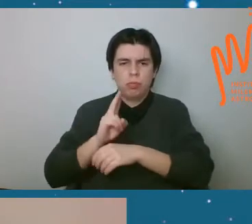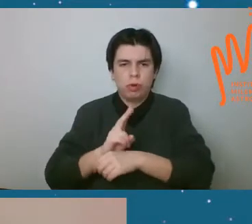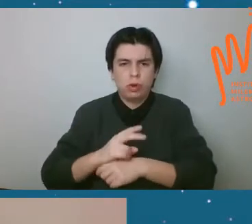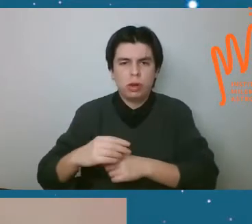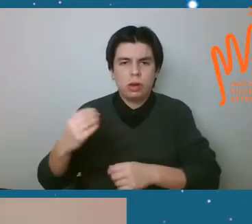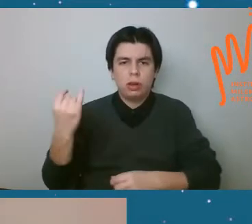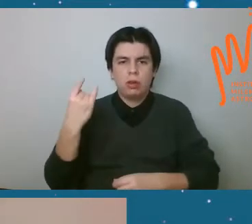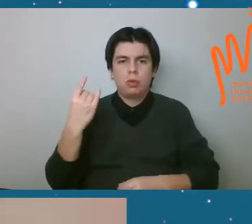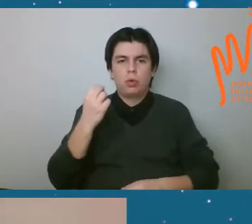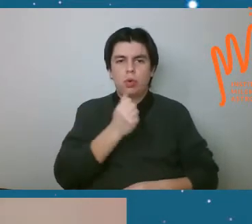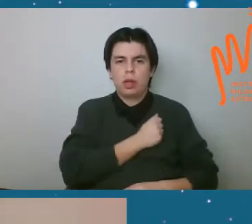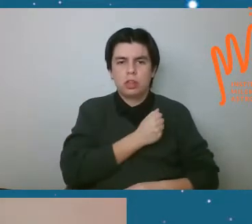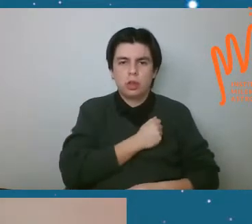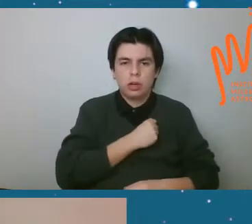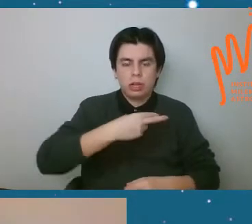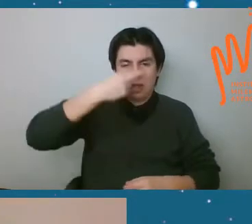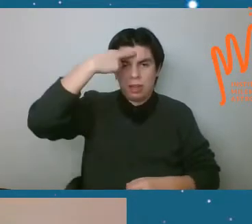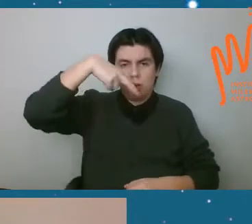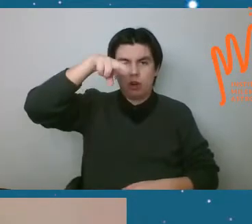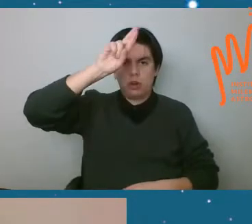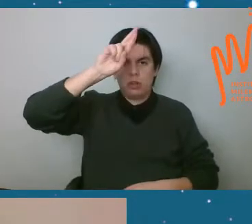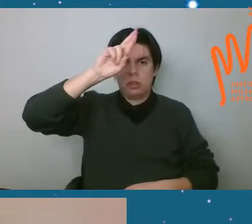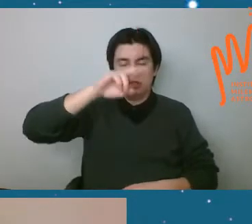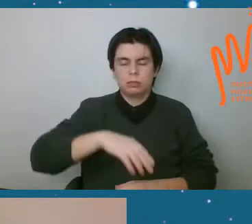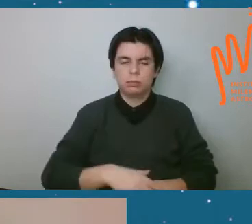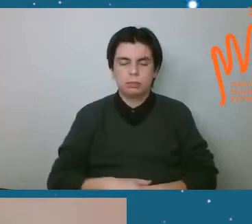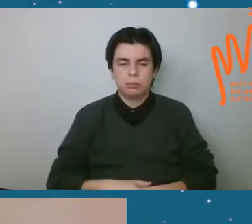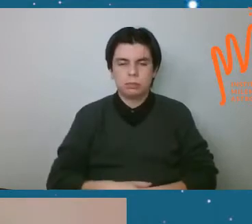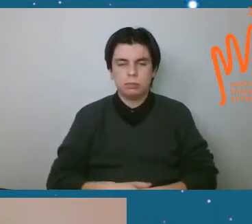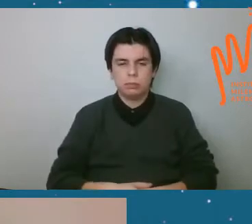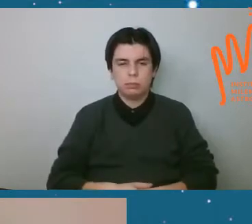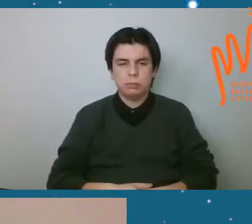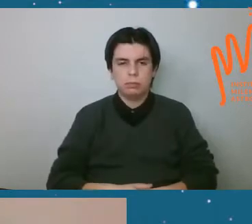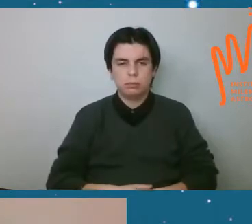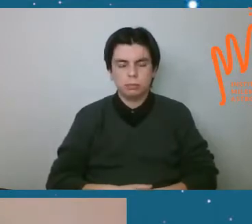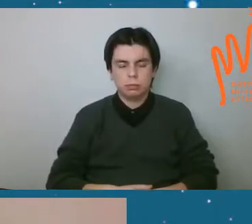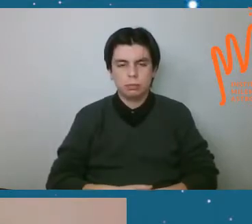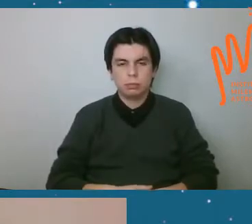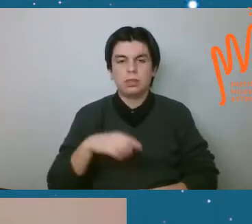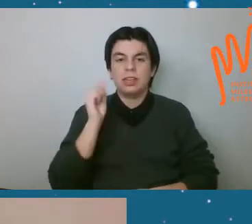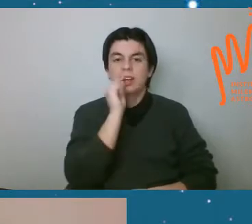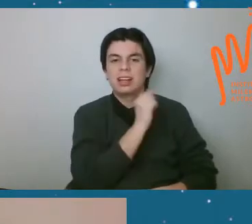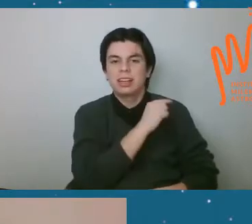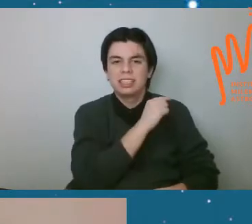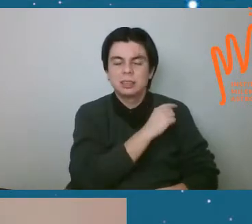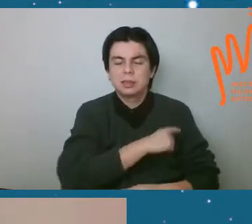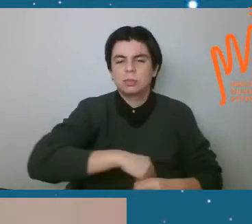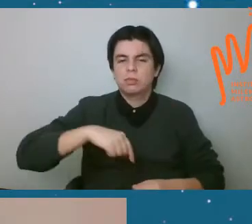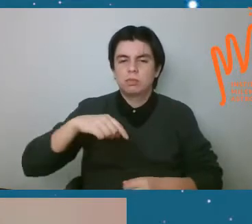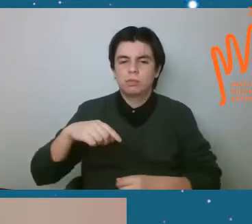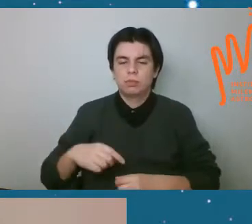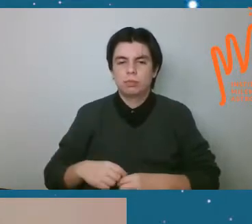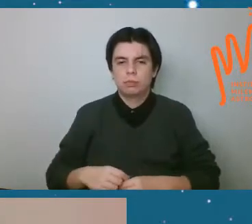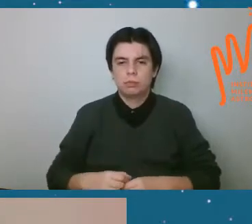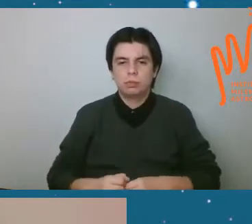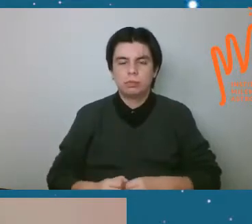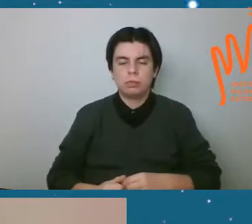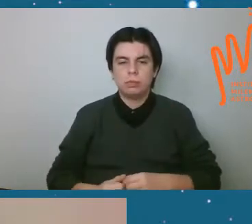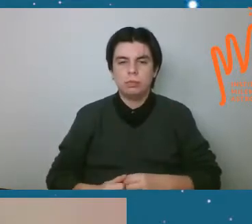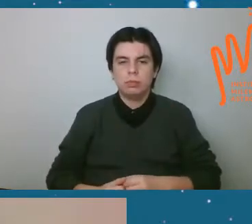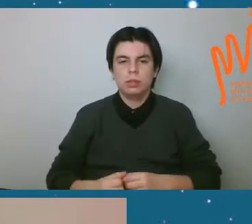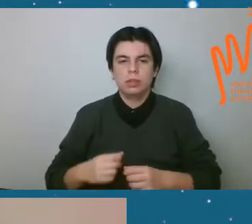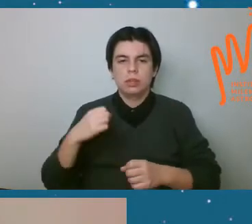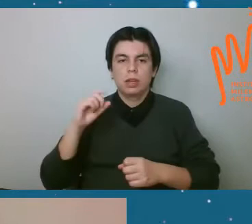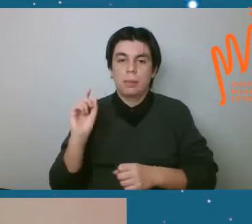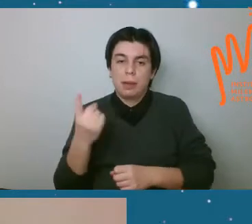Católica del Norte. Yo les contaba además que ella es pionera en el estudio de meteoritos en Chile,